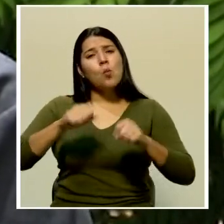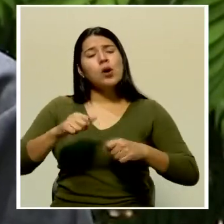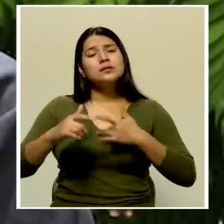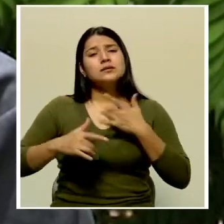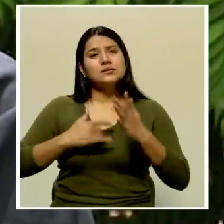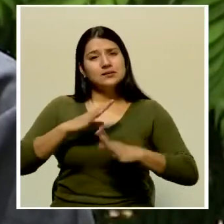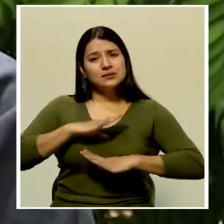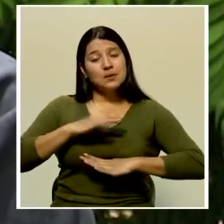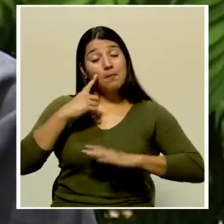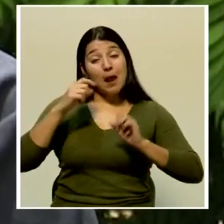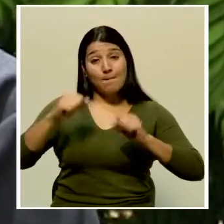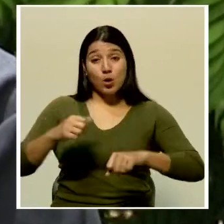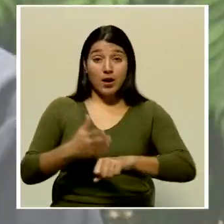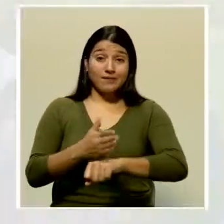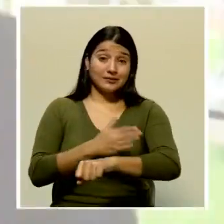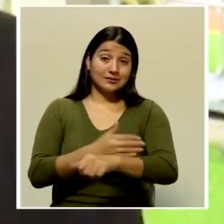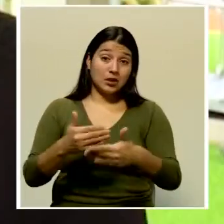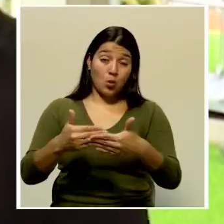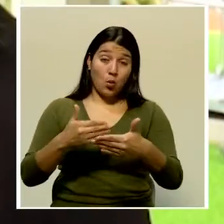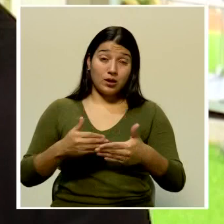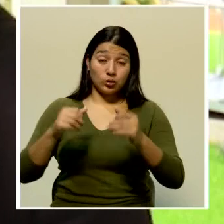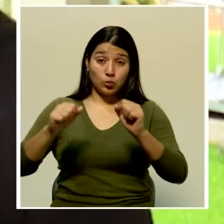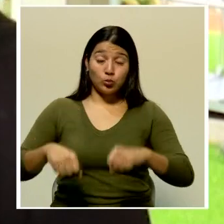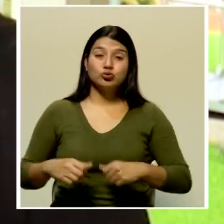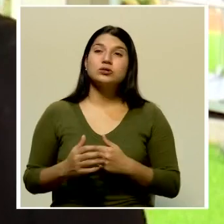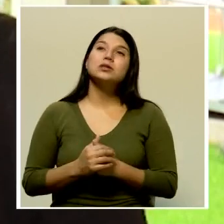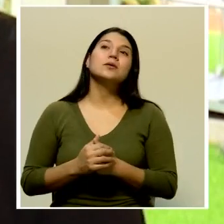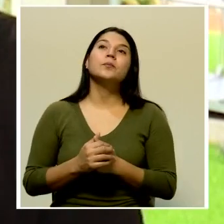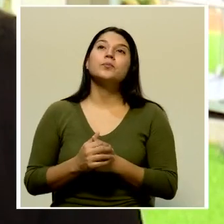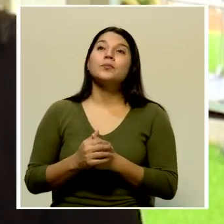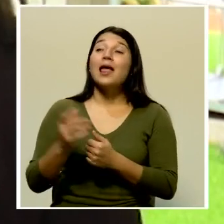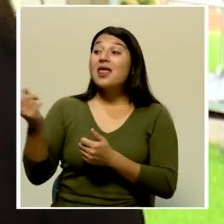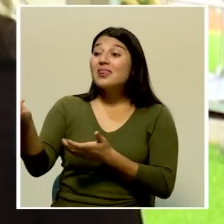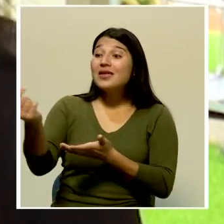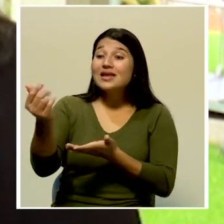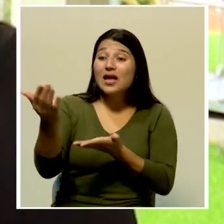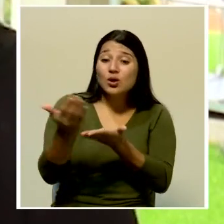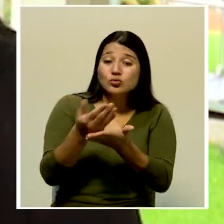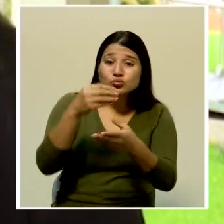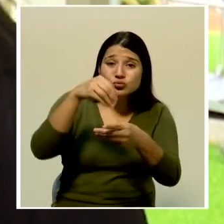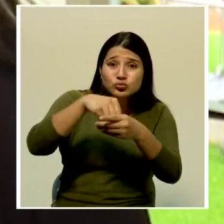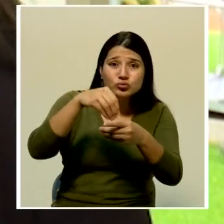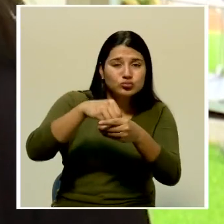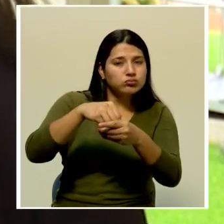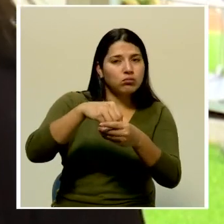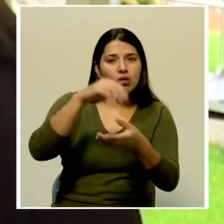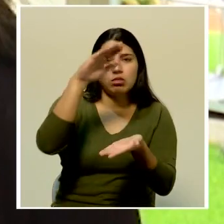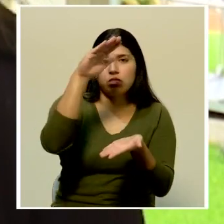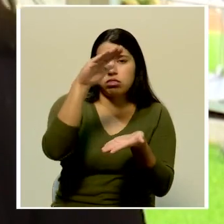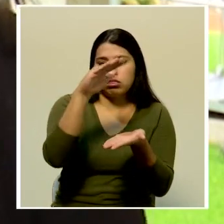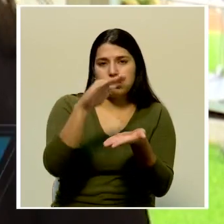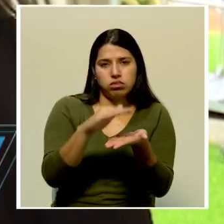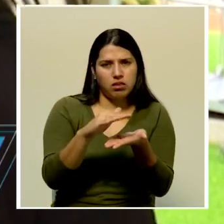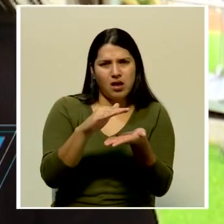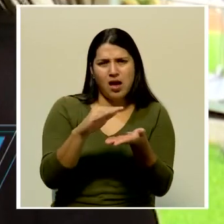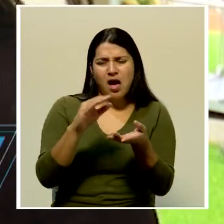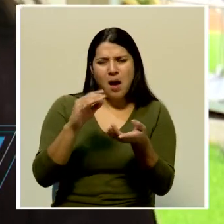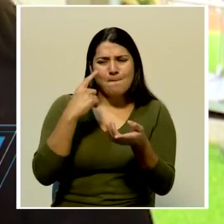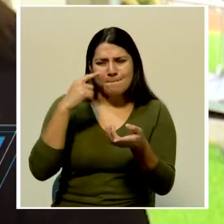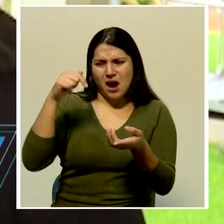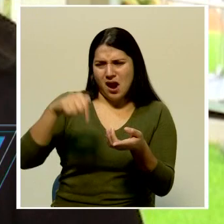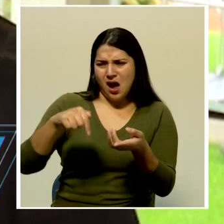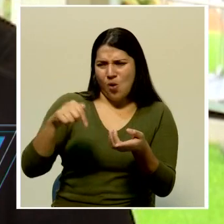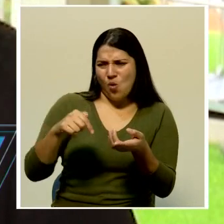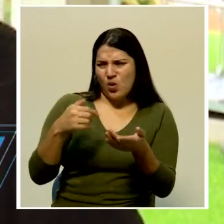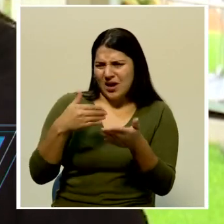listo a la mayor brevedad posible. Que la caída de los ingresos, la proyección que se tiene al día de hoy alcanza casi